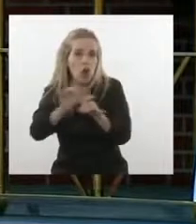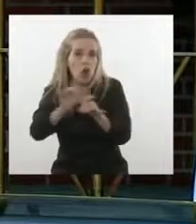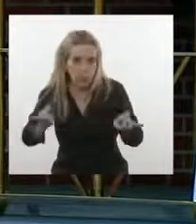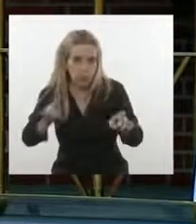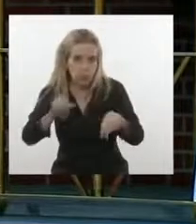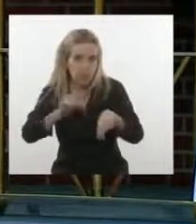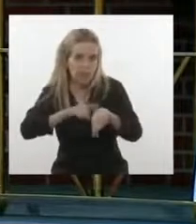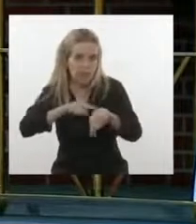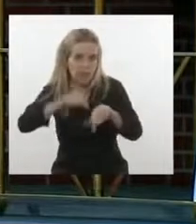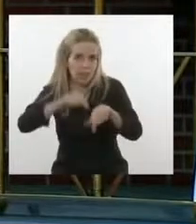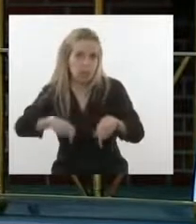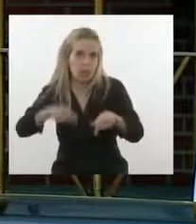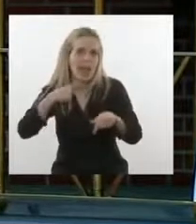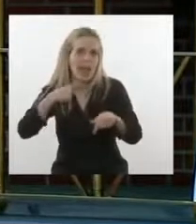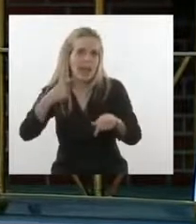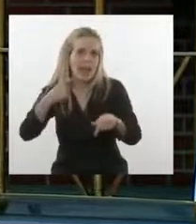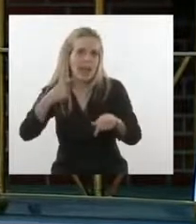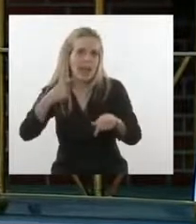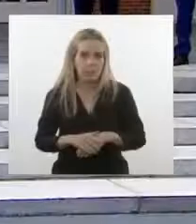momento en nuestro país.